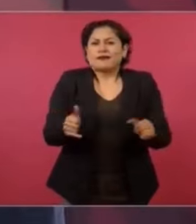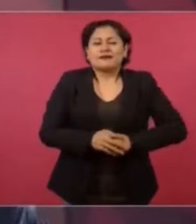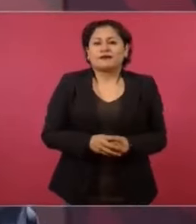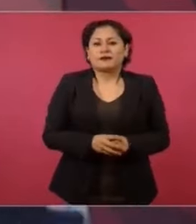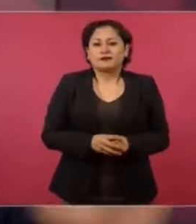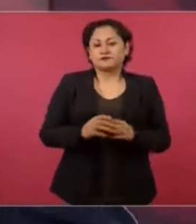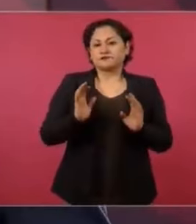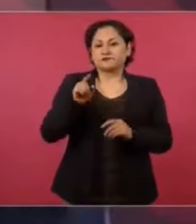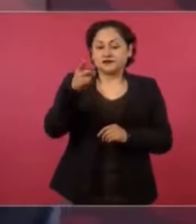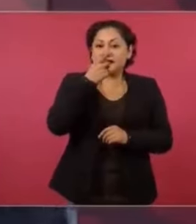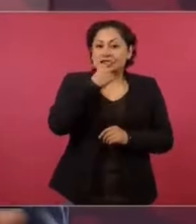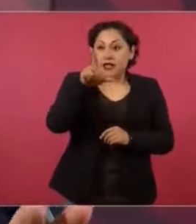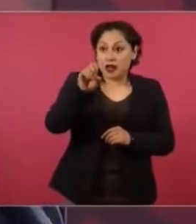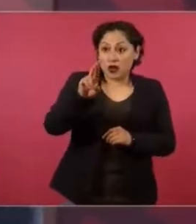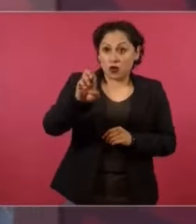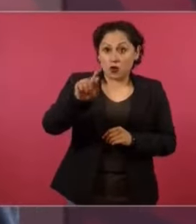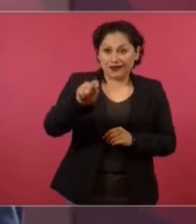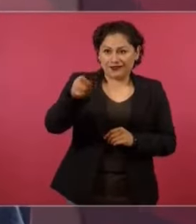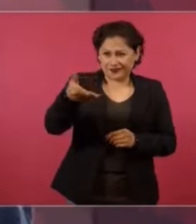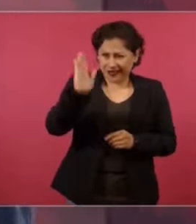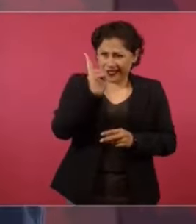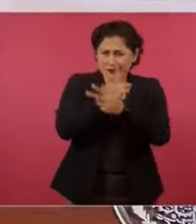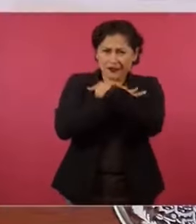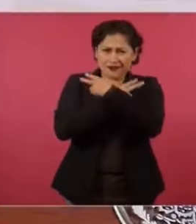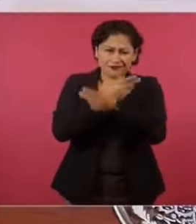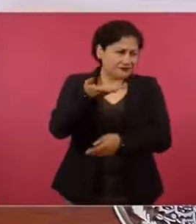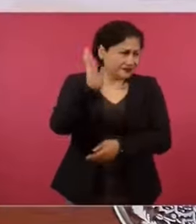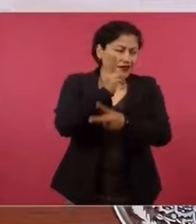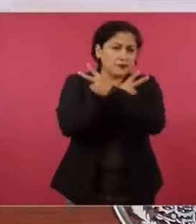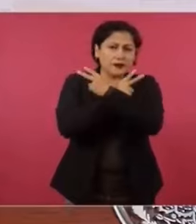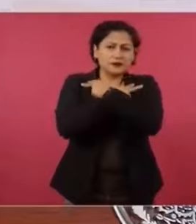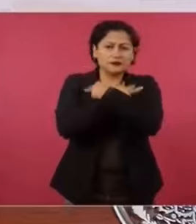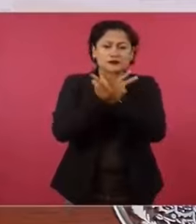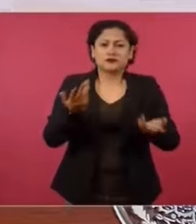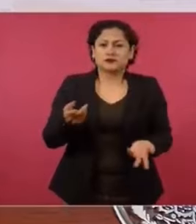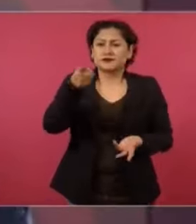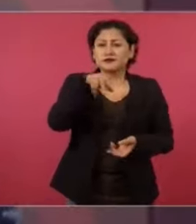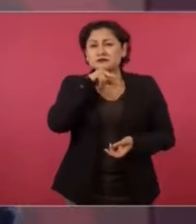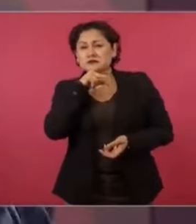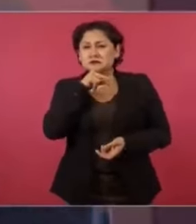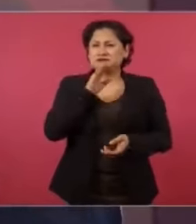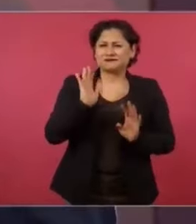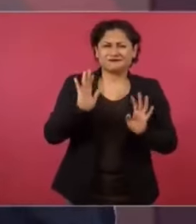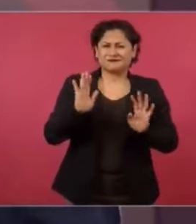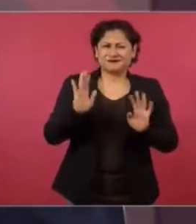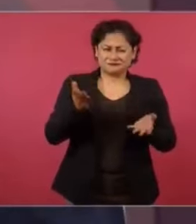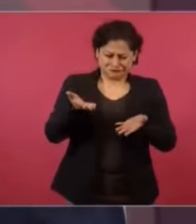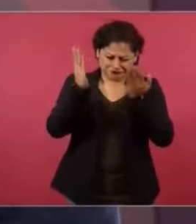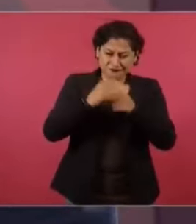que Loret se vaya de vacaciones, o sea, que no se preocupe, no, no,